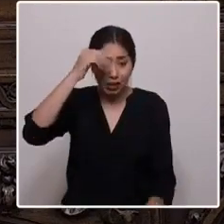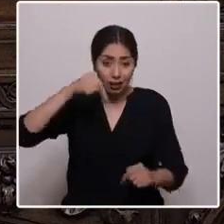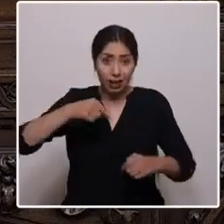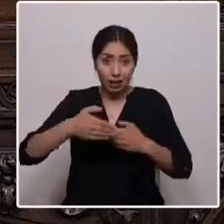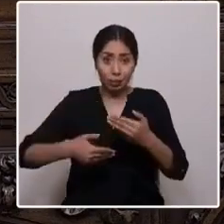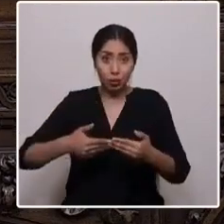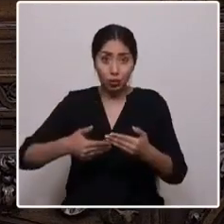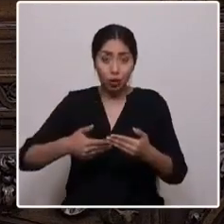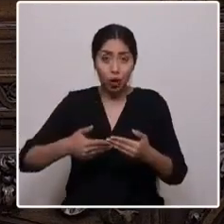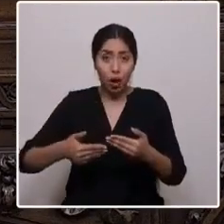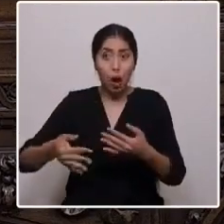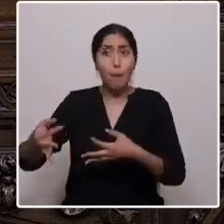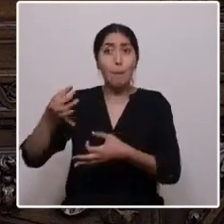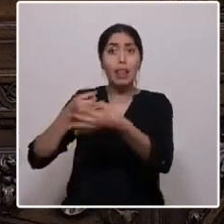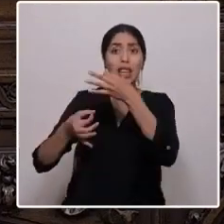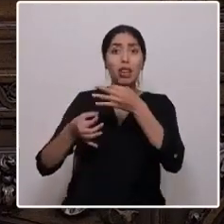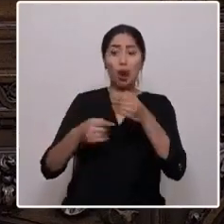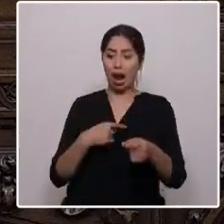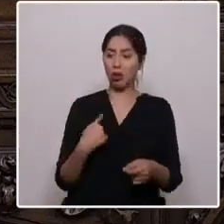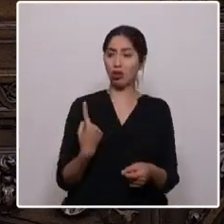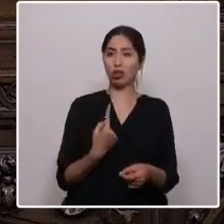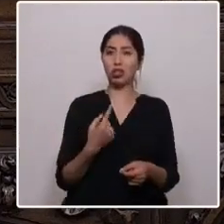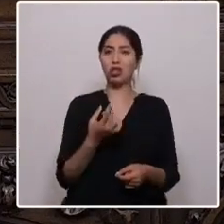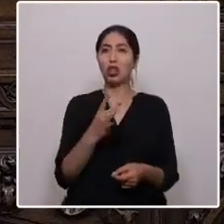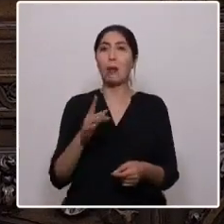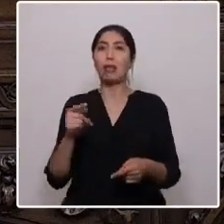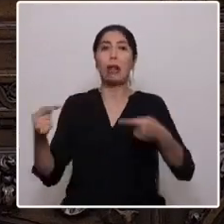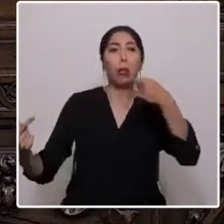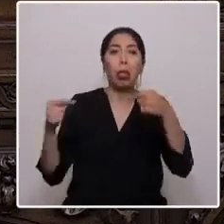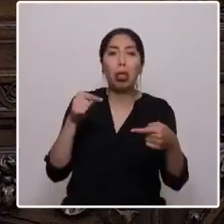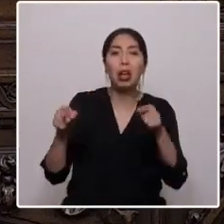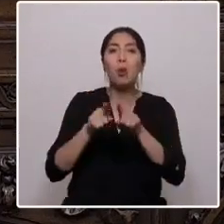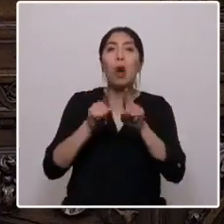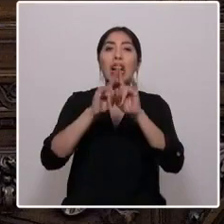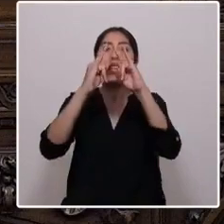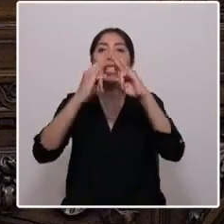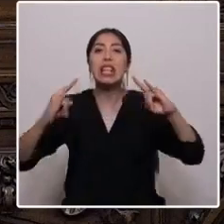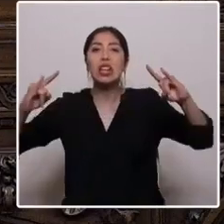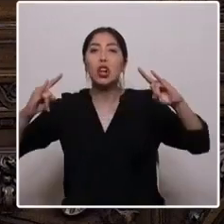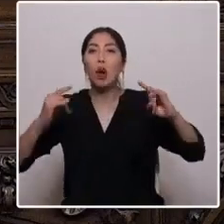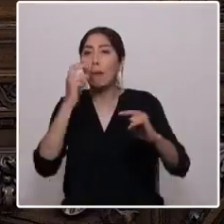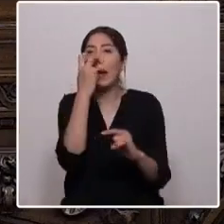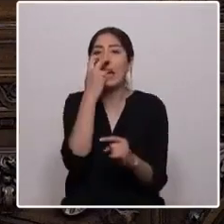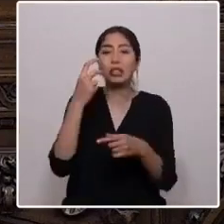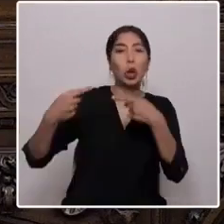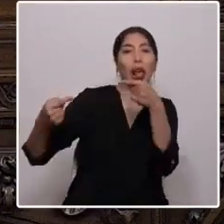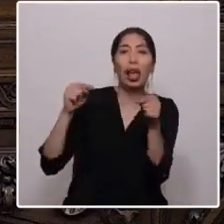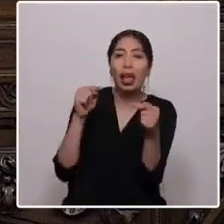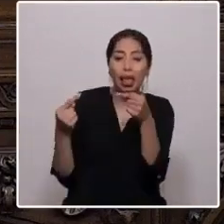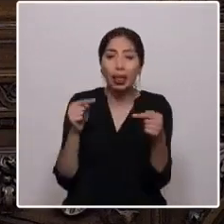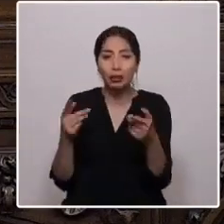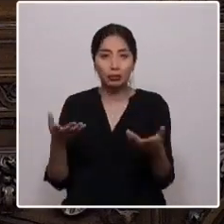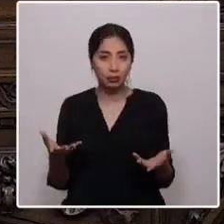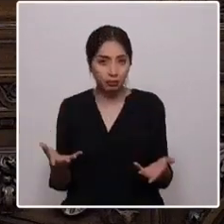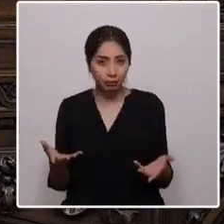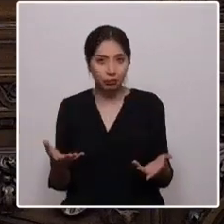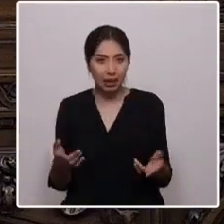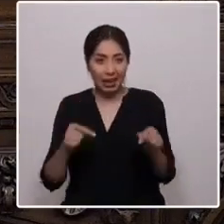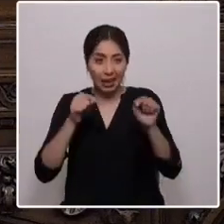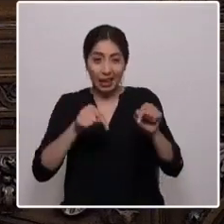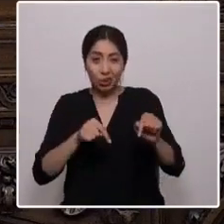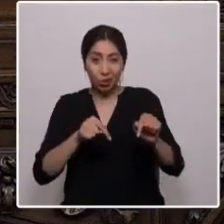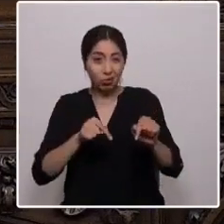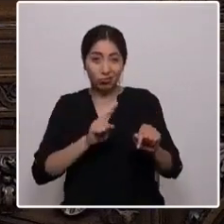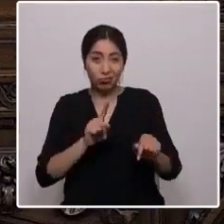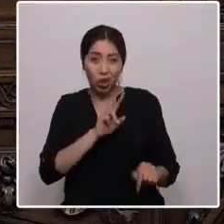dijeron que solo nos peleábamos, que estábamos en un circo, que nos tomamos atribuciones que no nos corresponden, que esto no va a resultar.